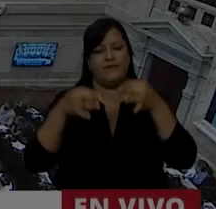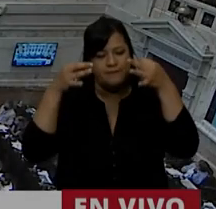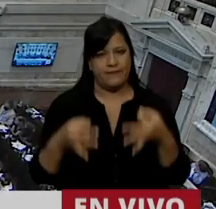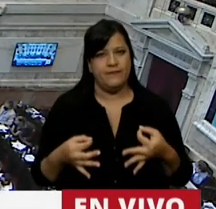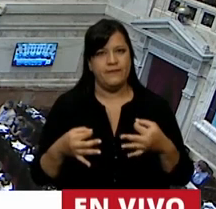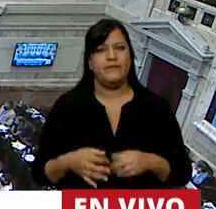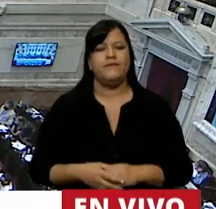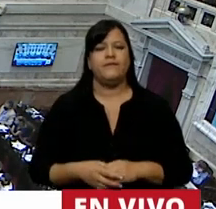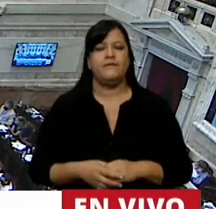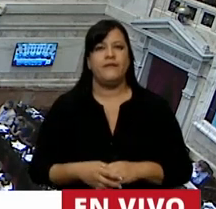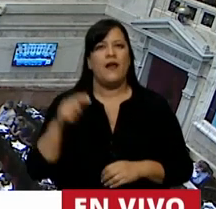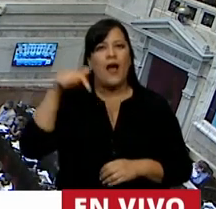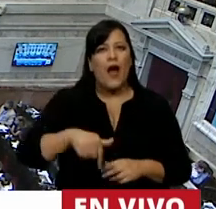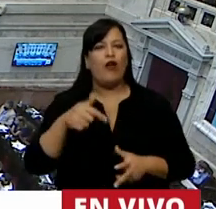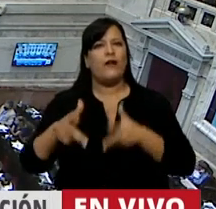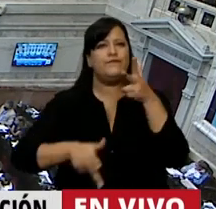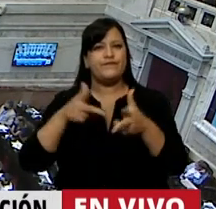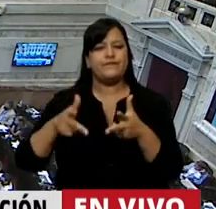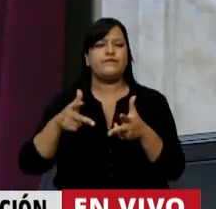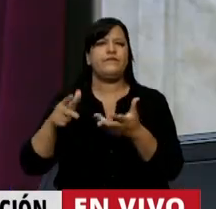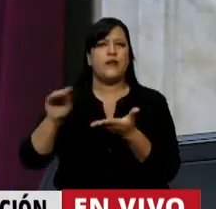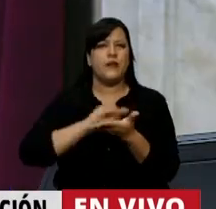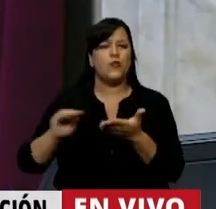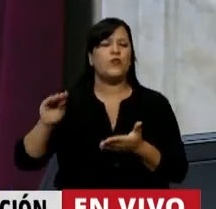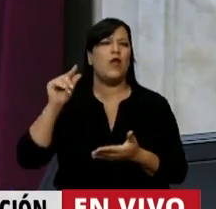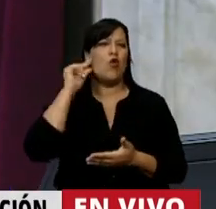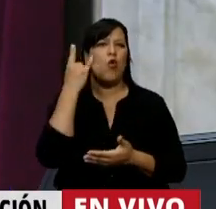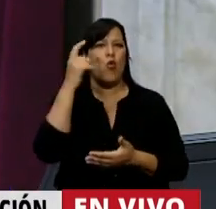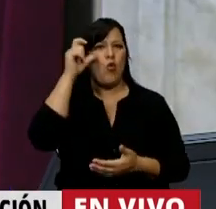Con el uso de la palabra, el diputado Luis Alfredo Juez.